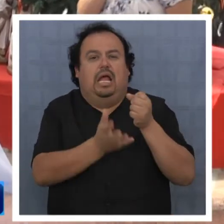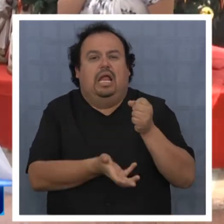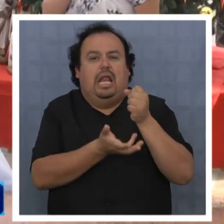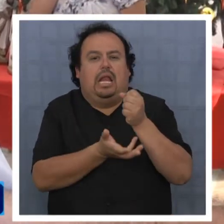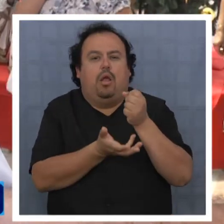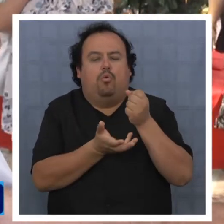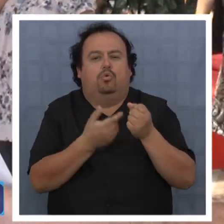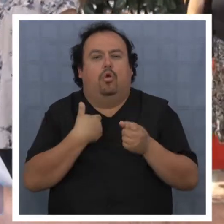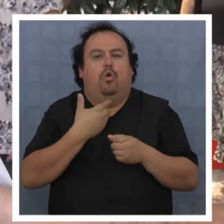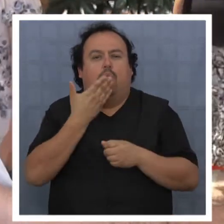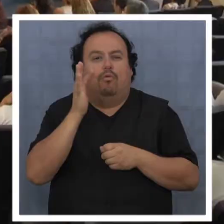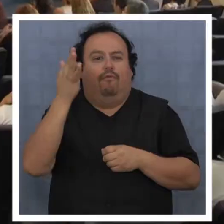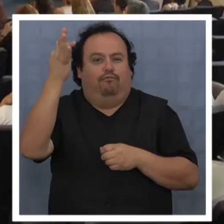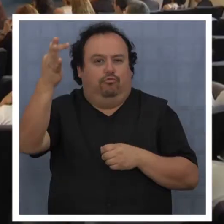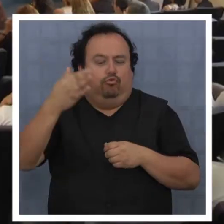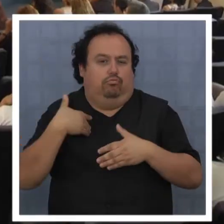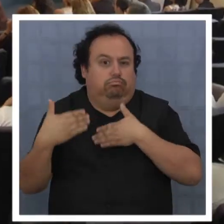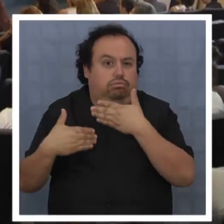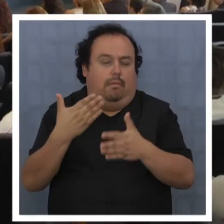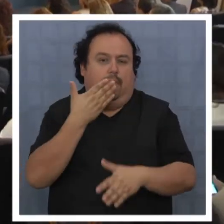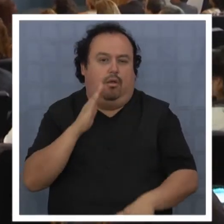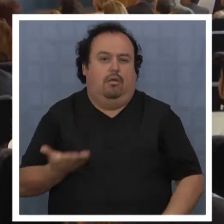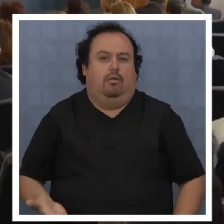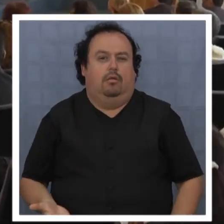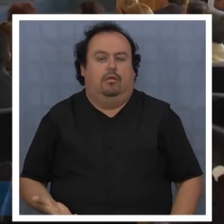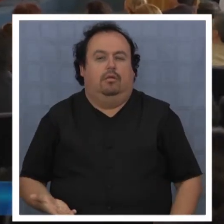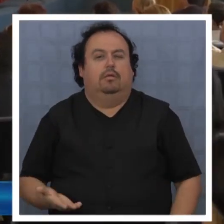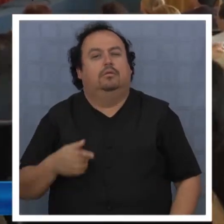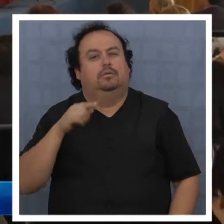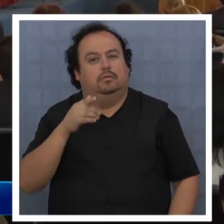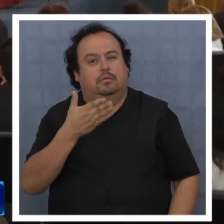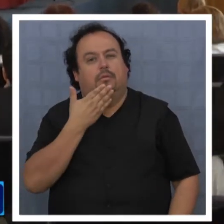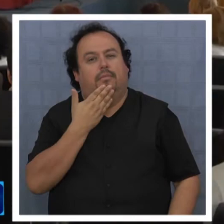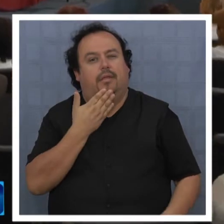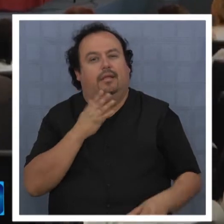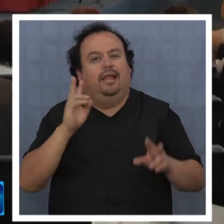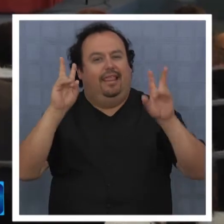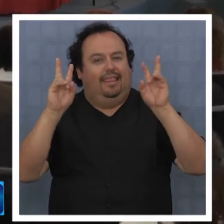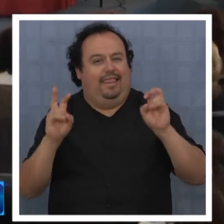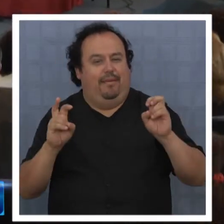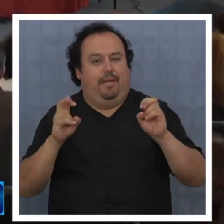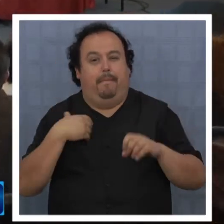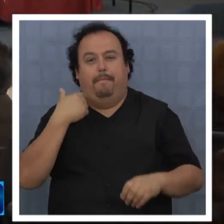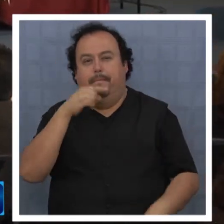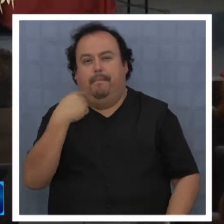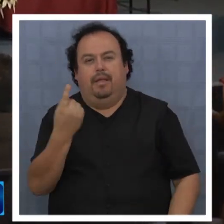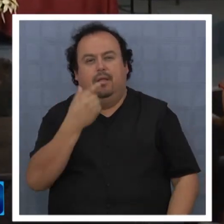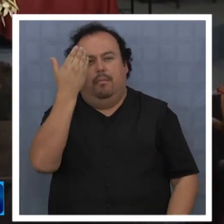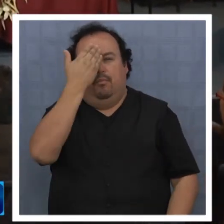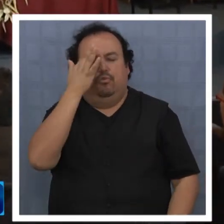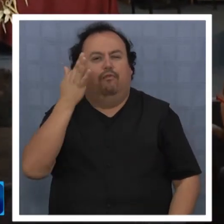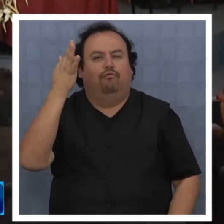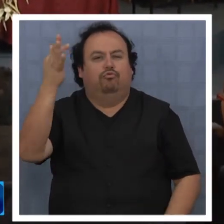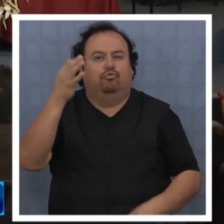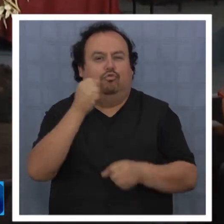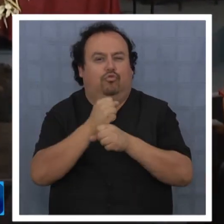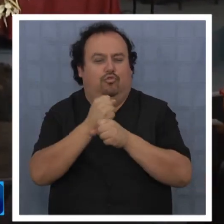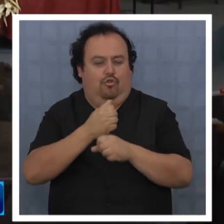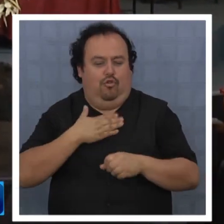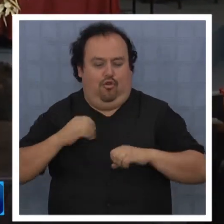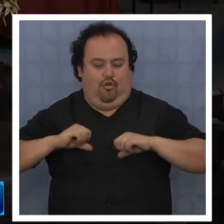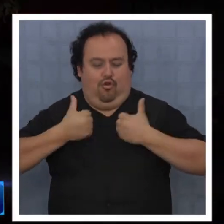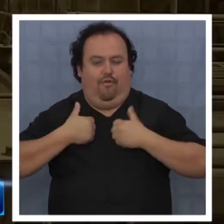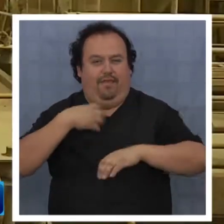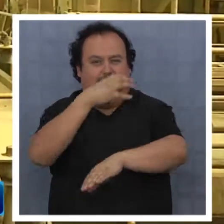ser mejor en el futuro. De este modo, se aborda uno de los temas que más preocupa en cuanto al futuro laboral en nuestra región,